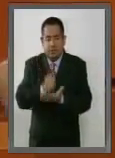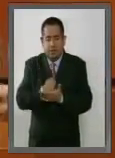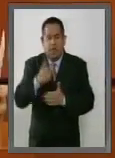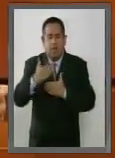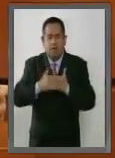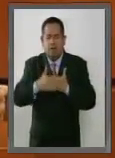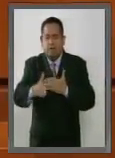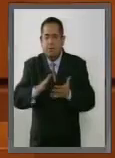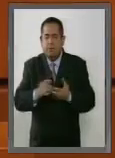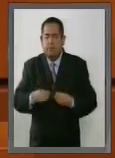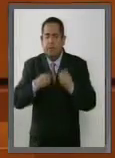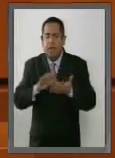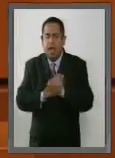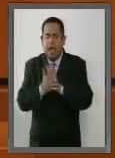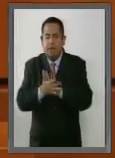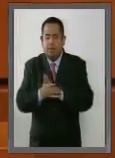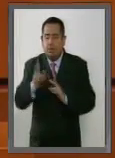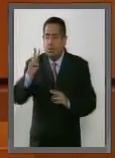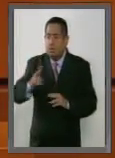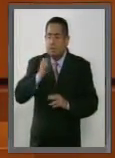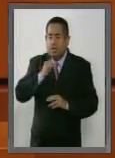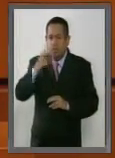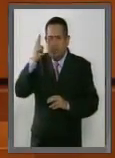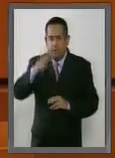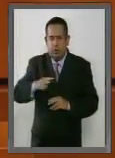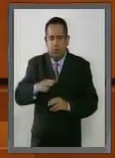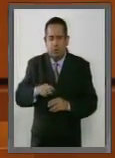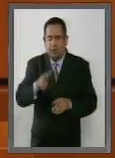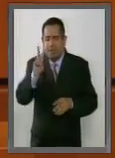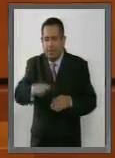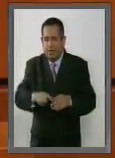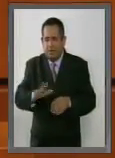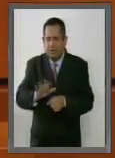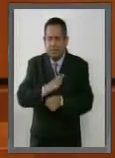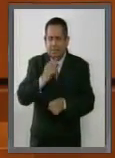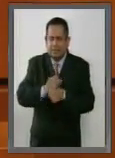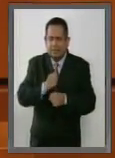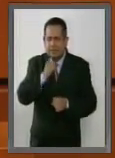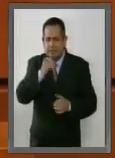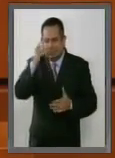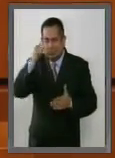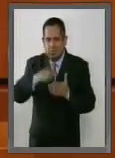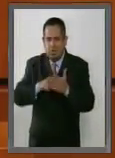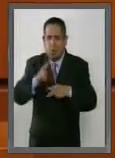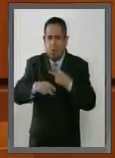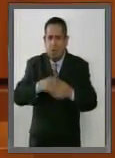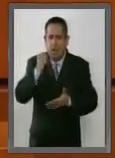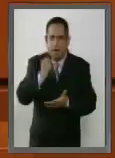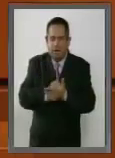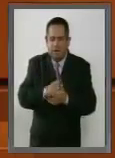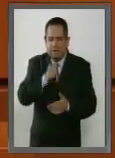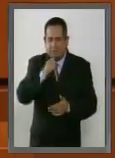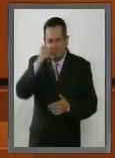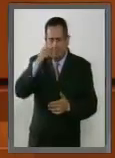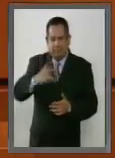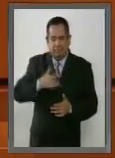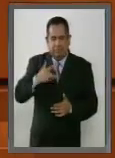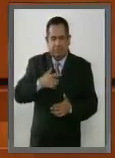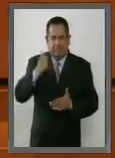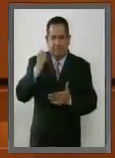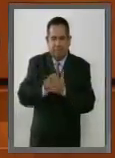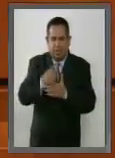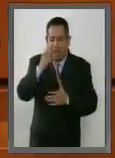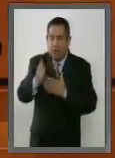Senado de la República, que honestamente todavía no me la creo que se vaya a aprobar la reforma política